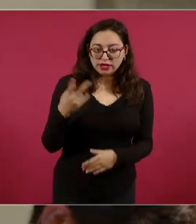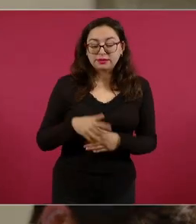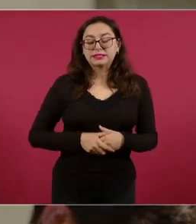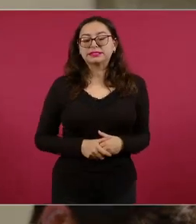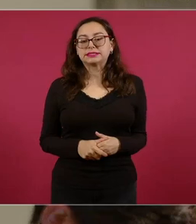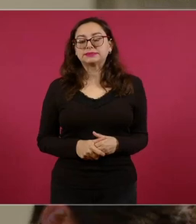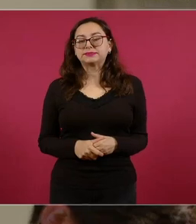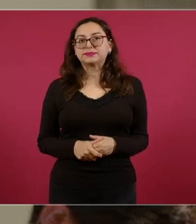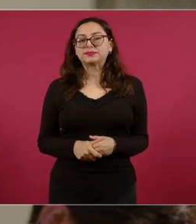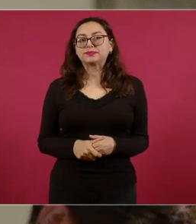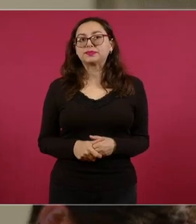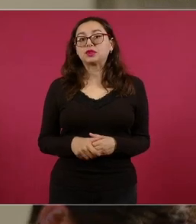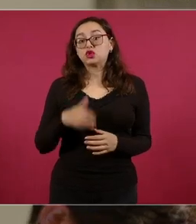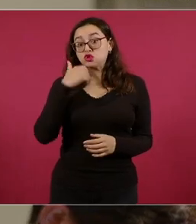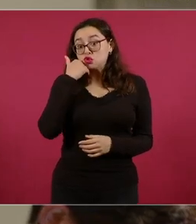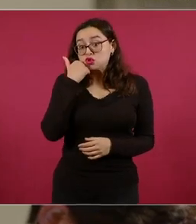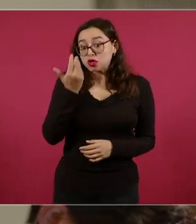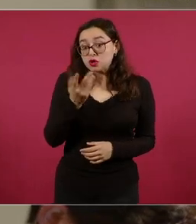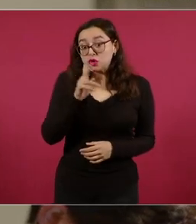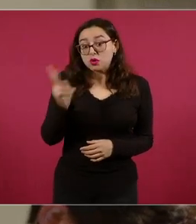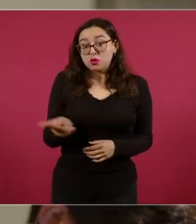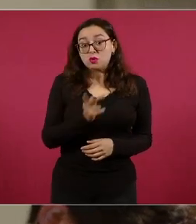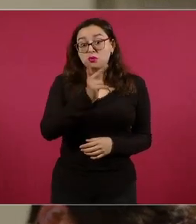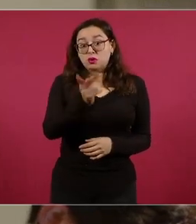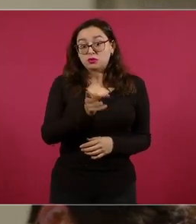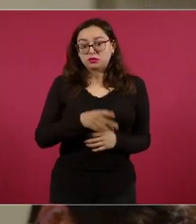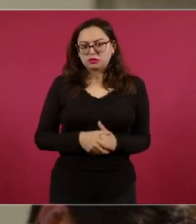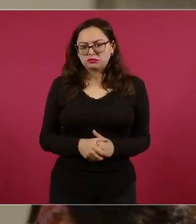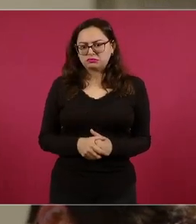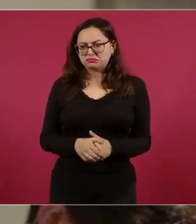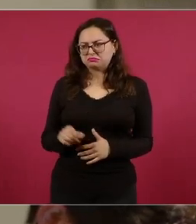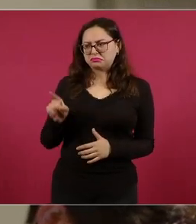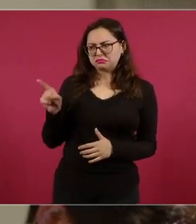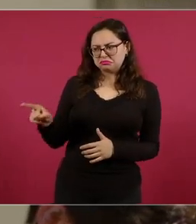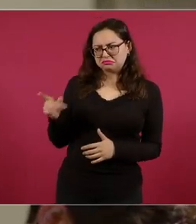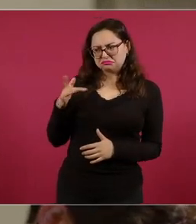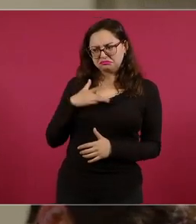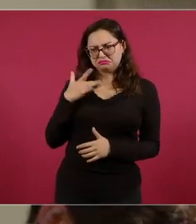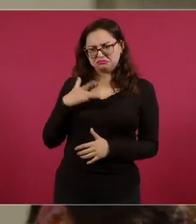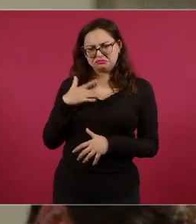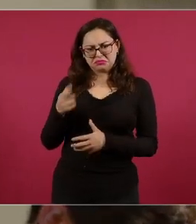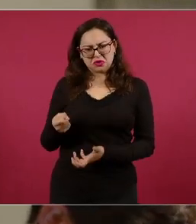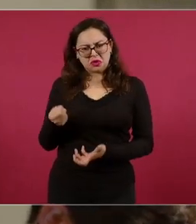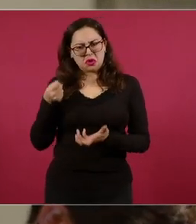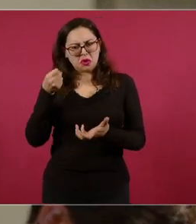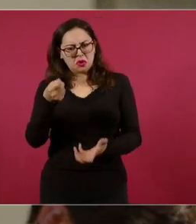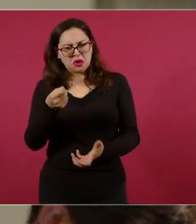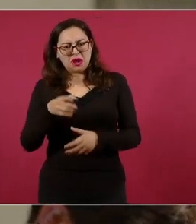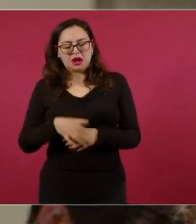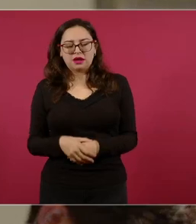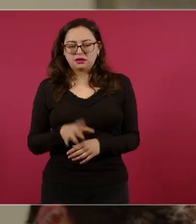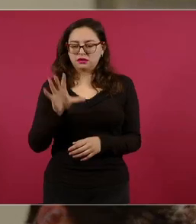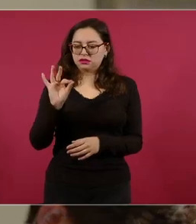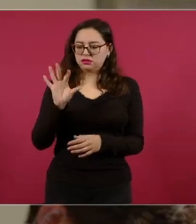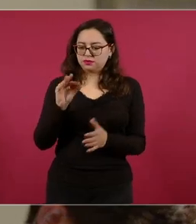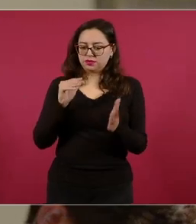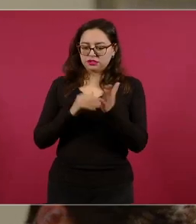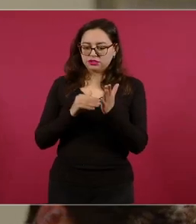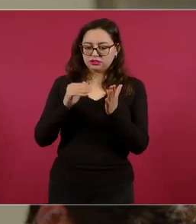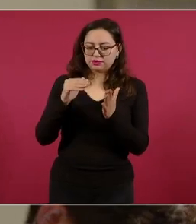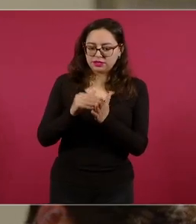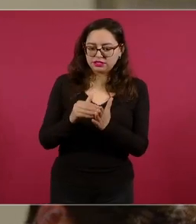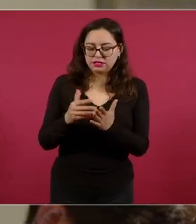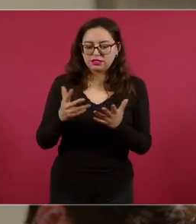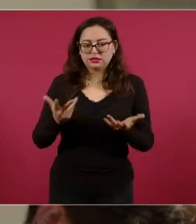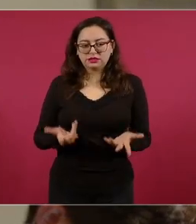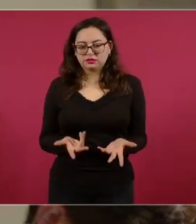que quisiera preguntar, ¿de qué partida presupuestal se van a hacer estos 40 mil millones de